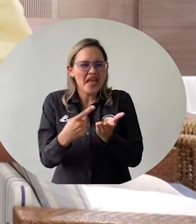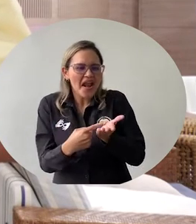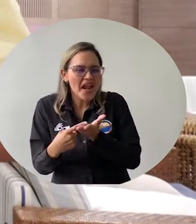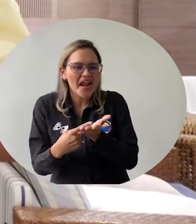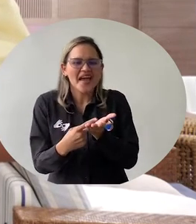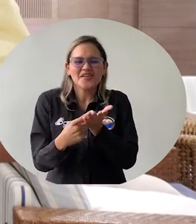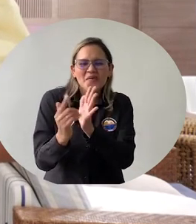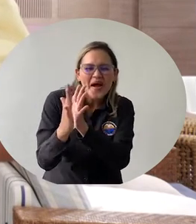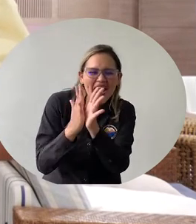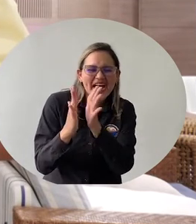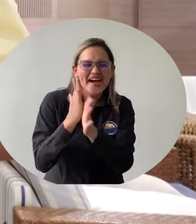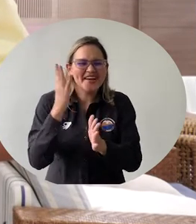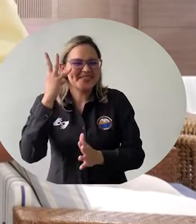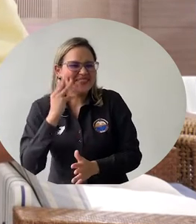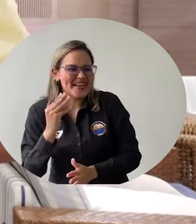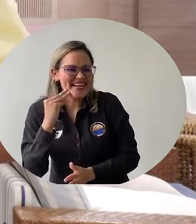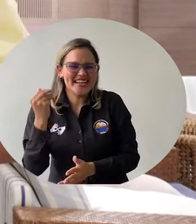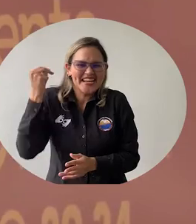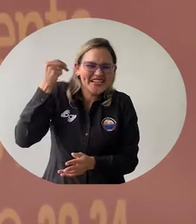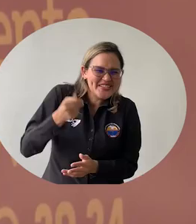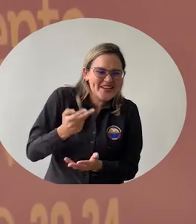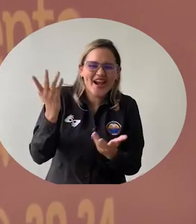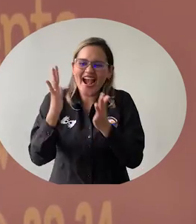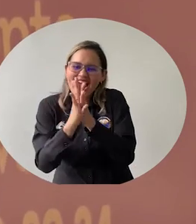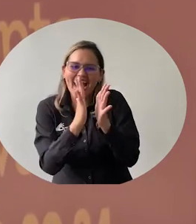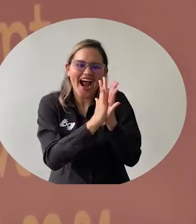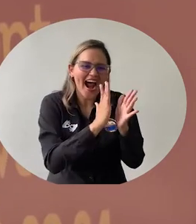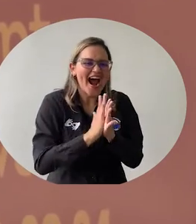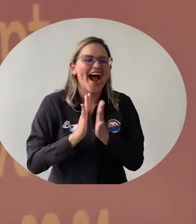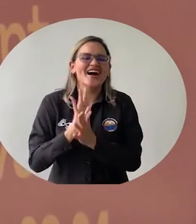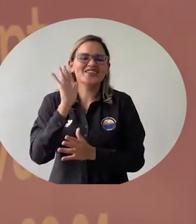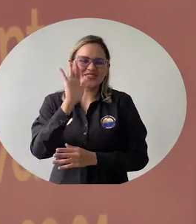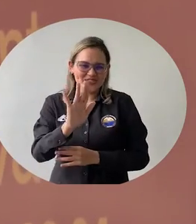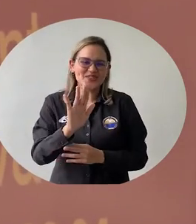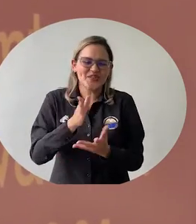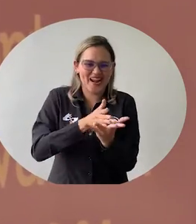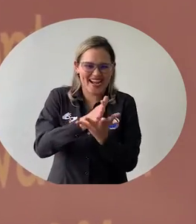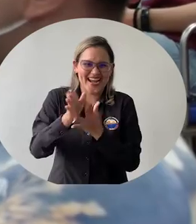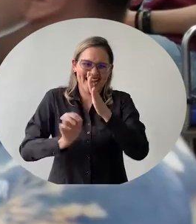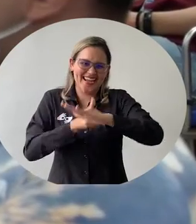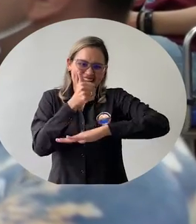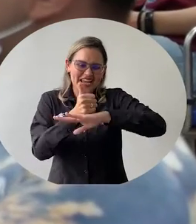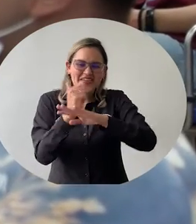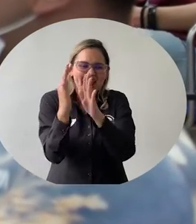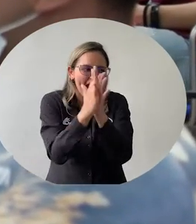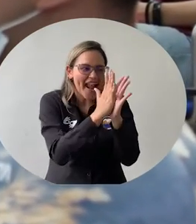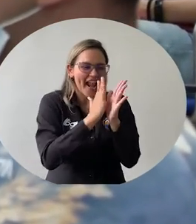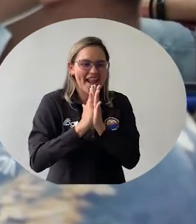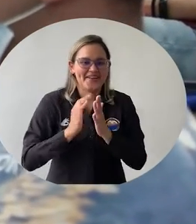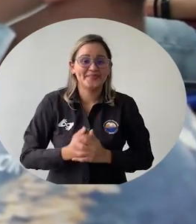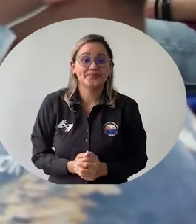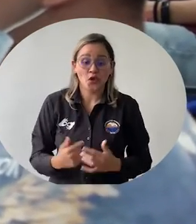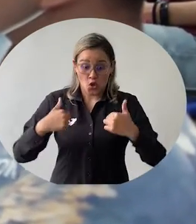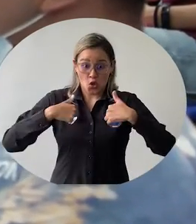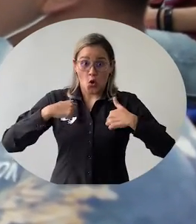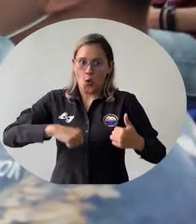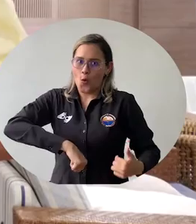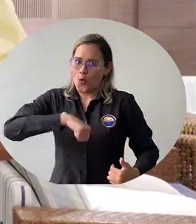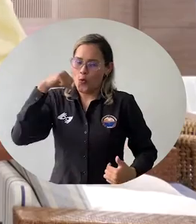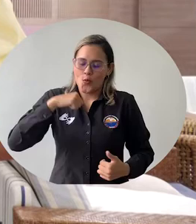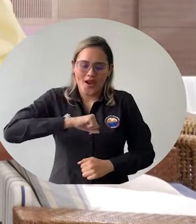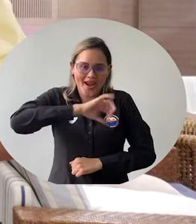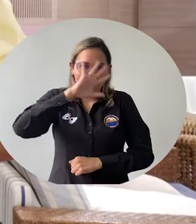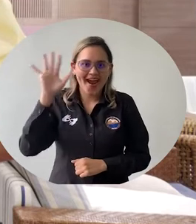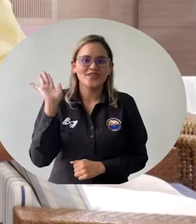escuchar las anécdotas de los diferentes directores de programa que han pasado por el Programa de Derecho. Yo estoy muy orgullosa de mi programa porque